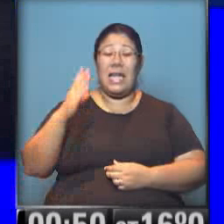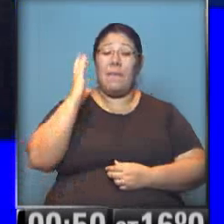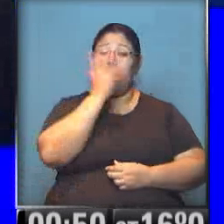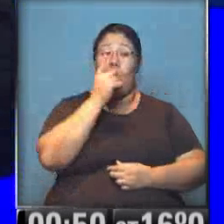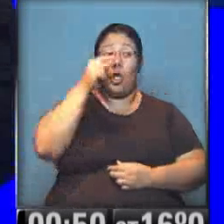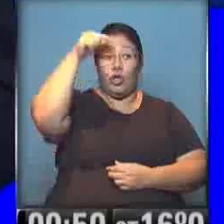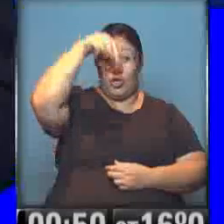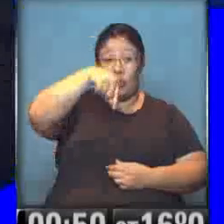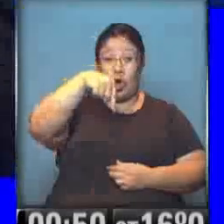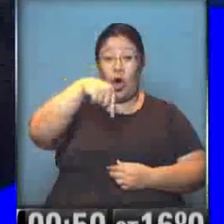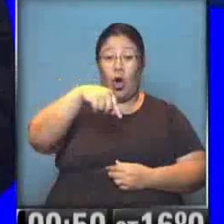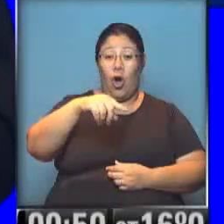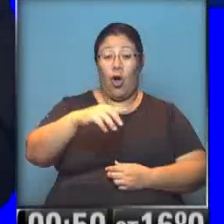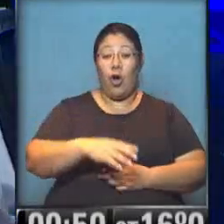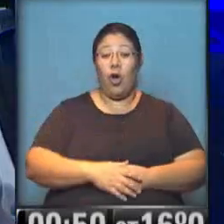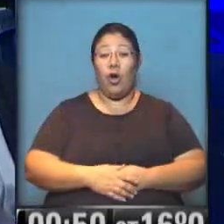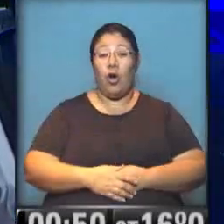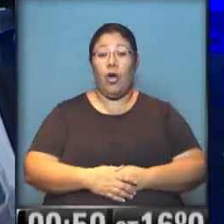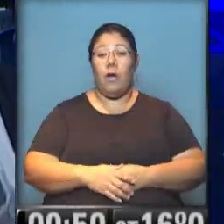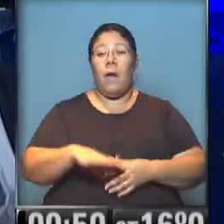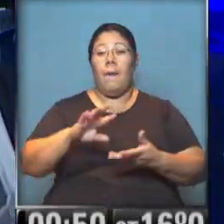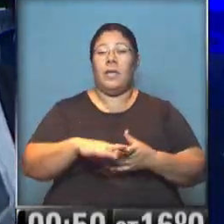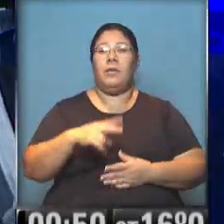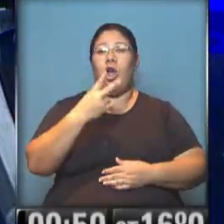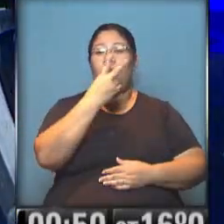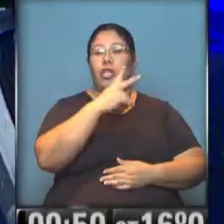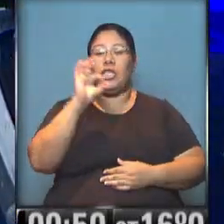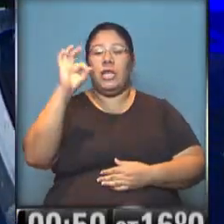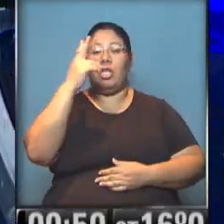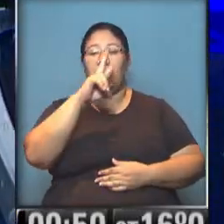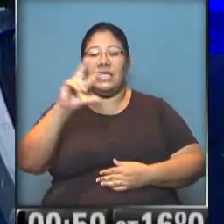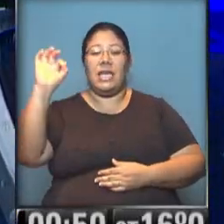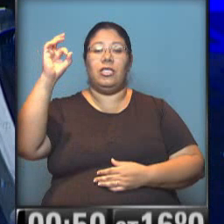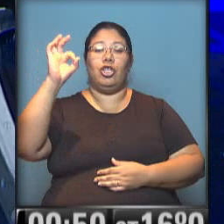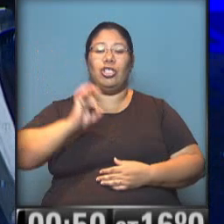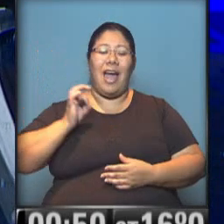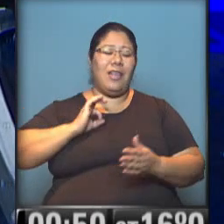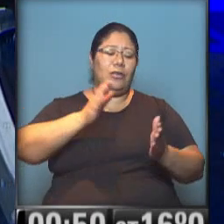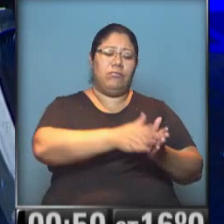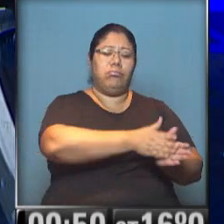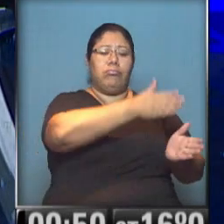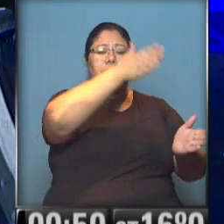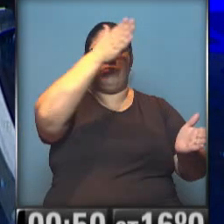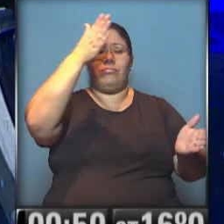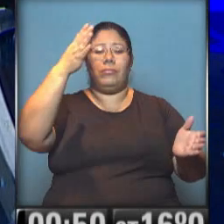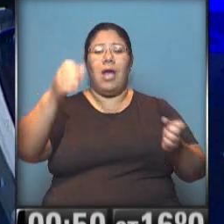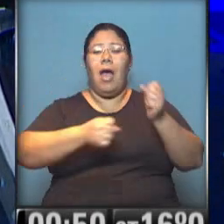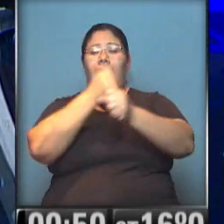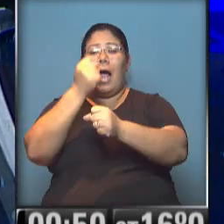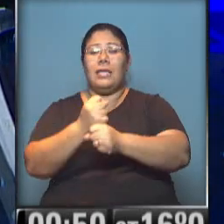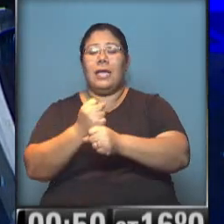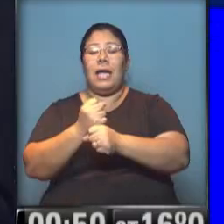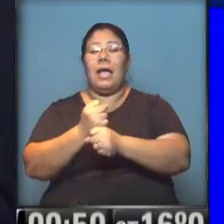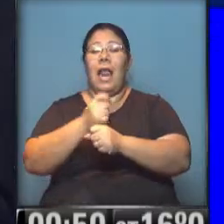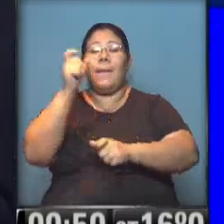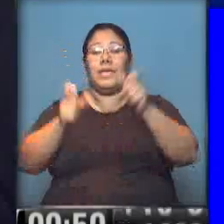largos, 200, 300 años de vida independiente de Estados Unidos para que finalmente los norteamericanos eligieran un